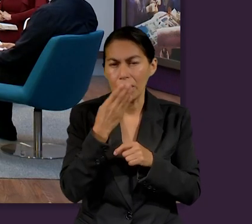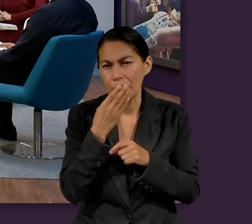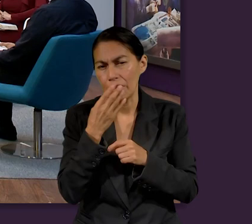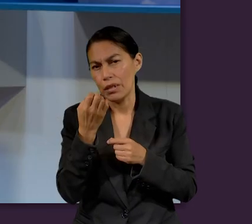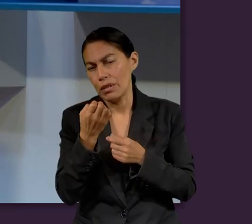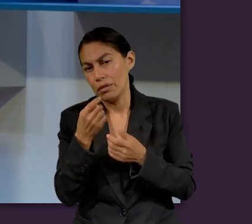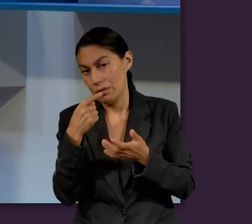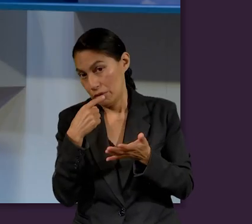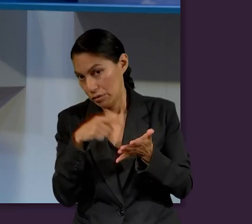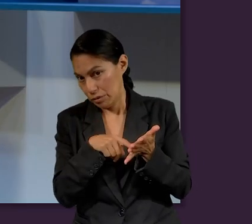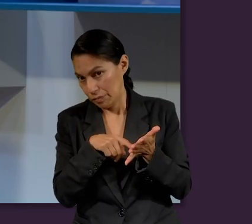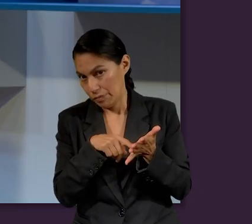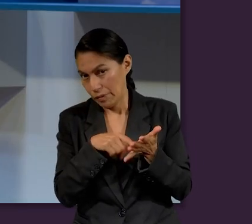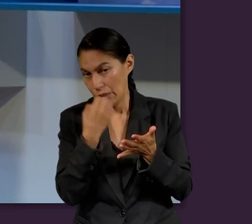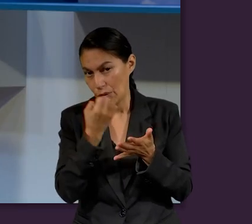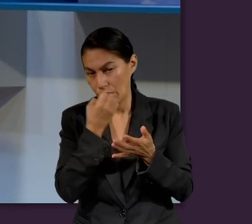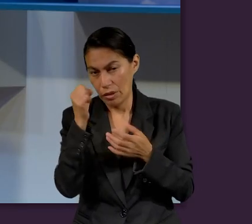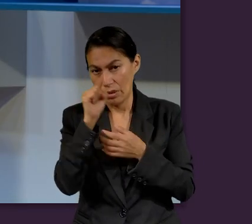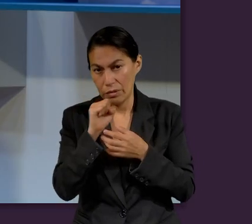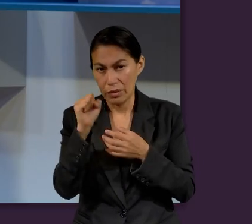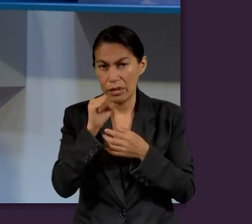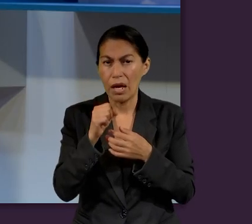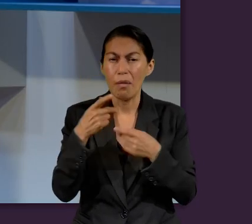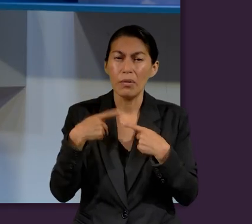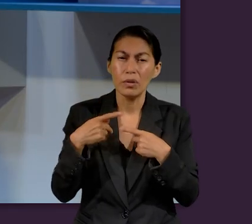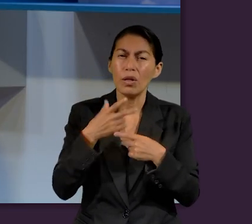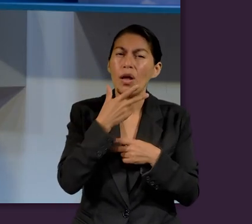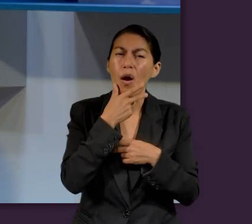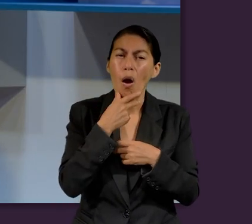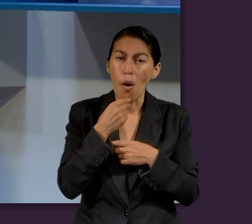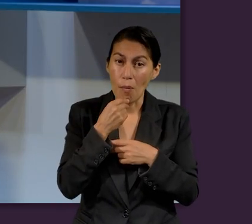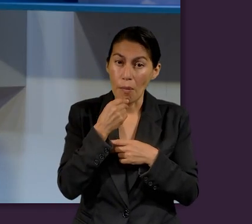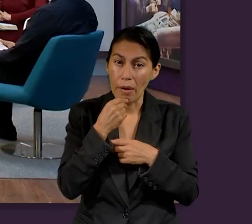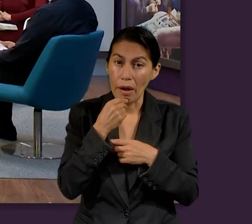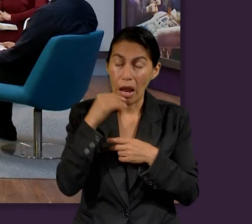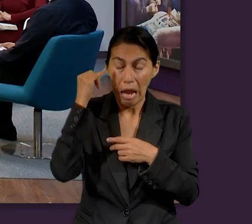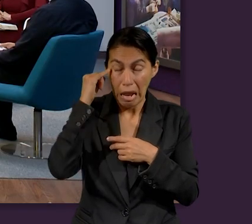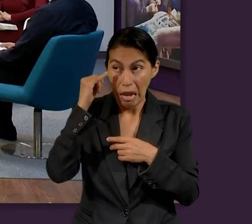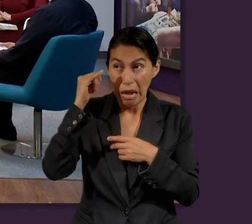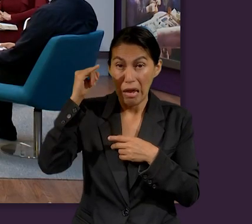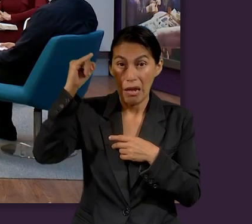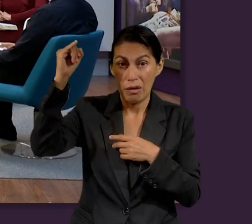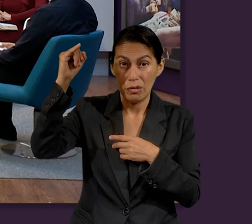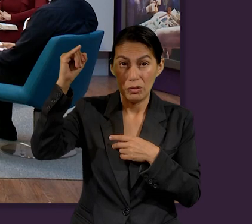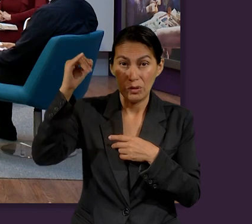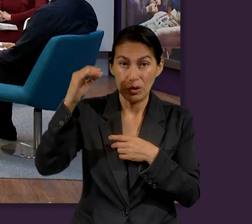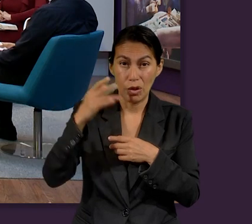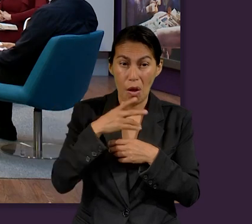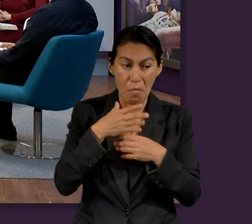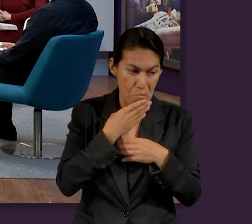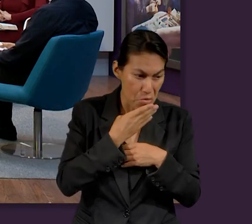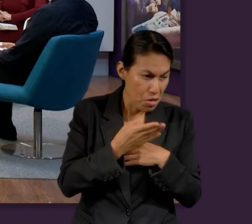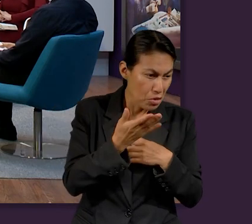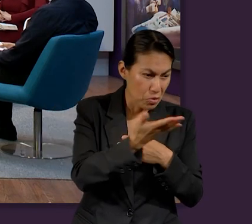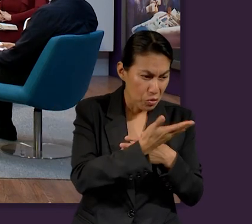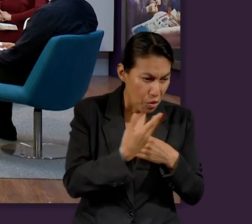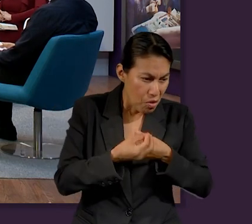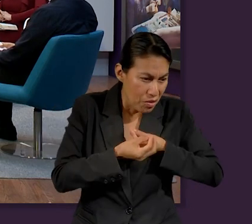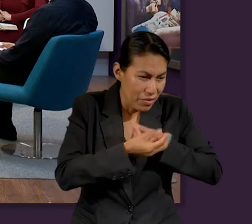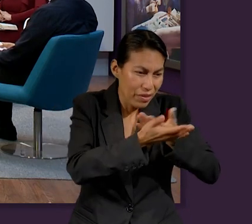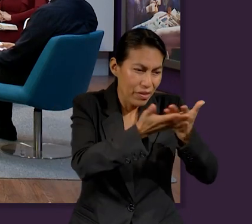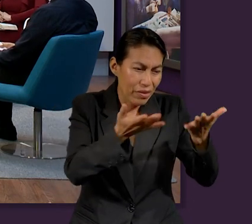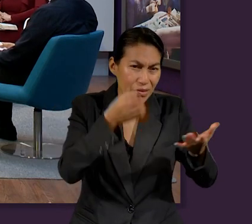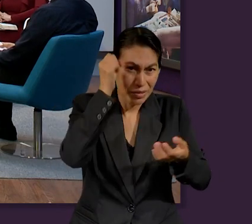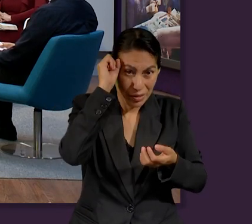lección de Escuela Sabática hace mención del hombre que se fue lejos y dejó todos sus bienes a sus